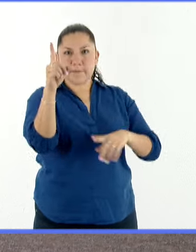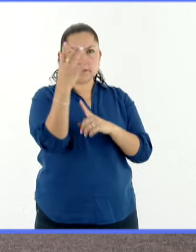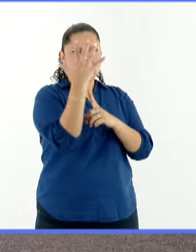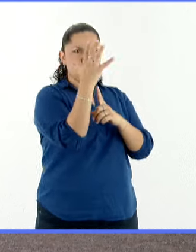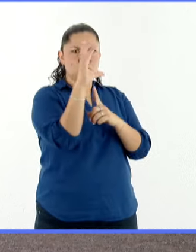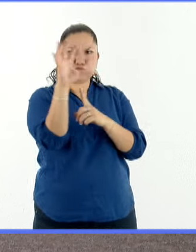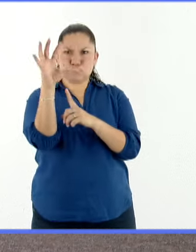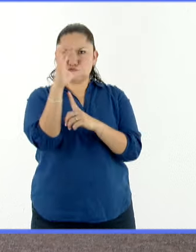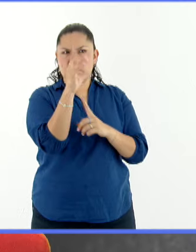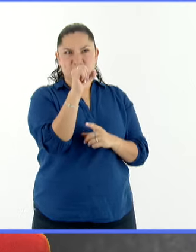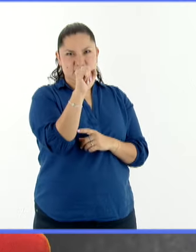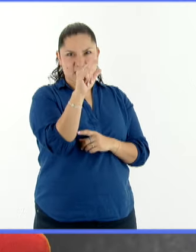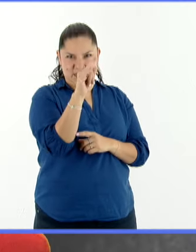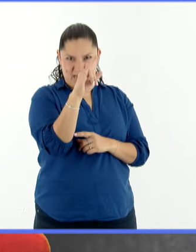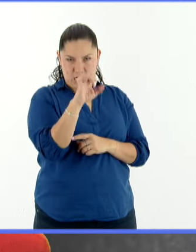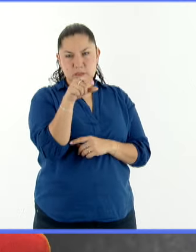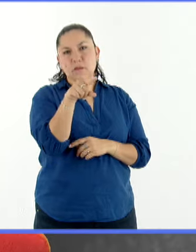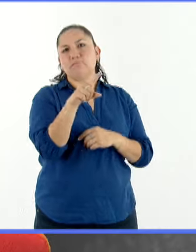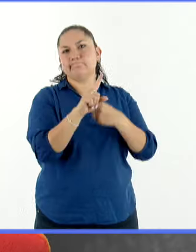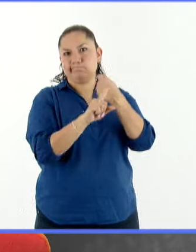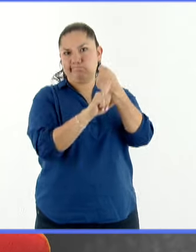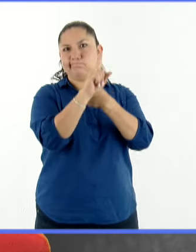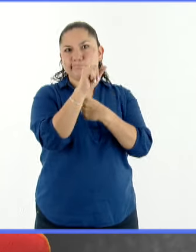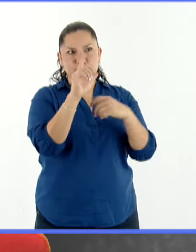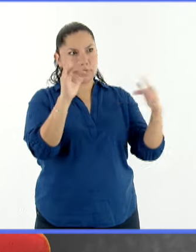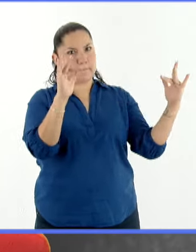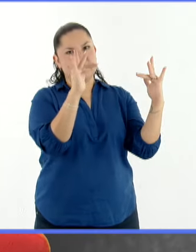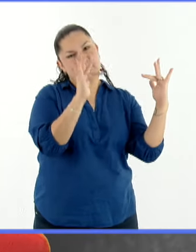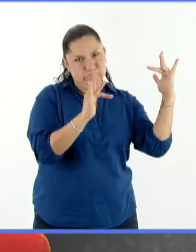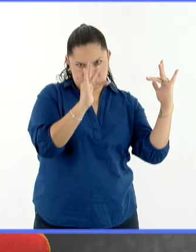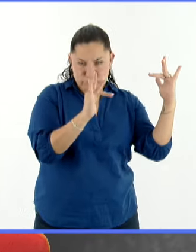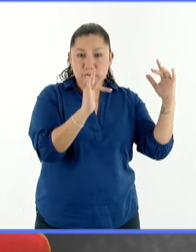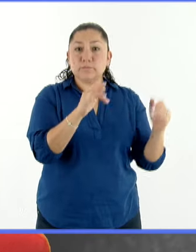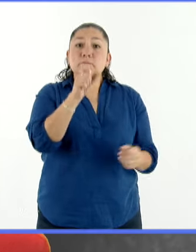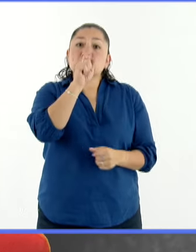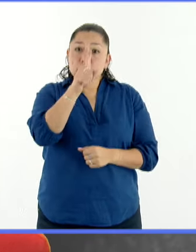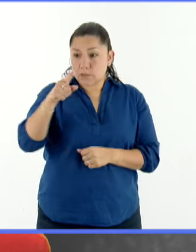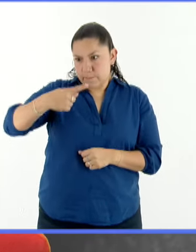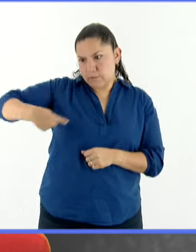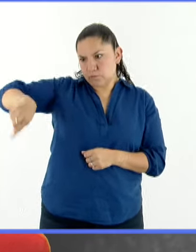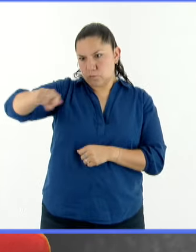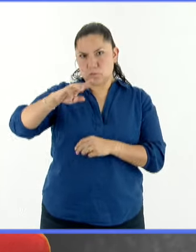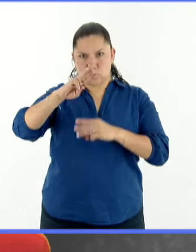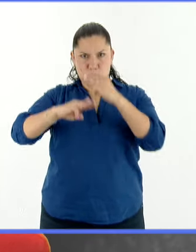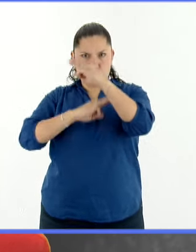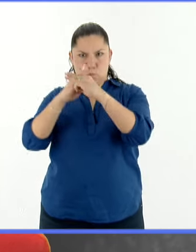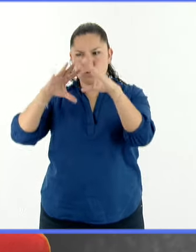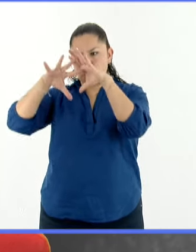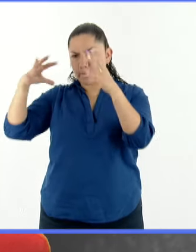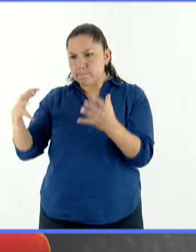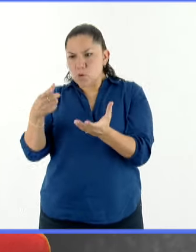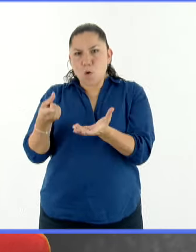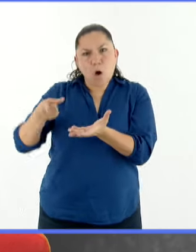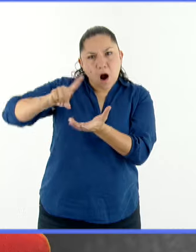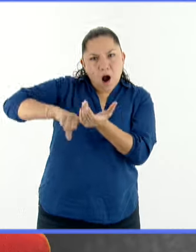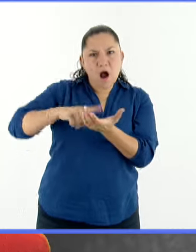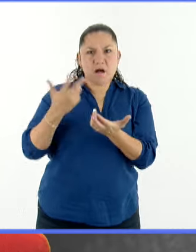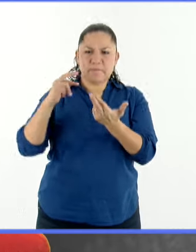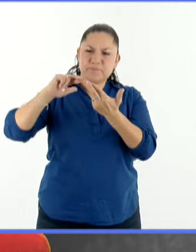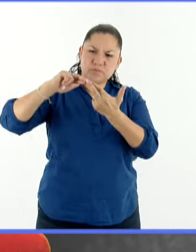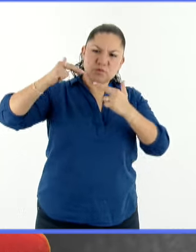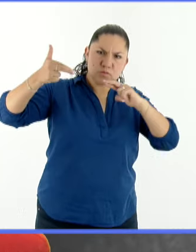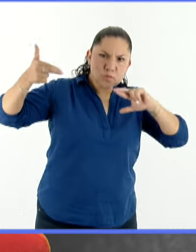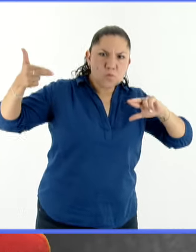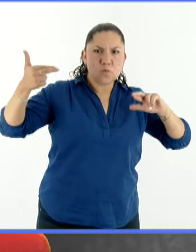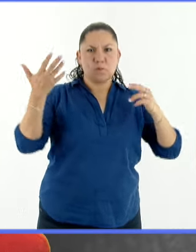también pueden generar otras perturbaciones en tierra, sobre todo en tendidos muy largos de cables o en tuberías. Se